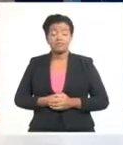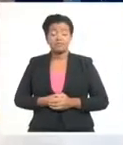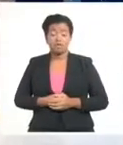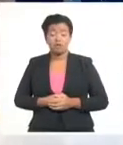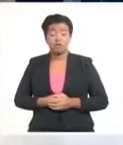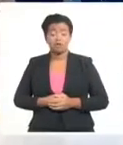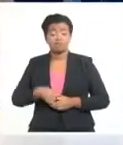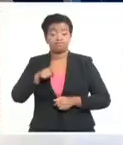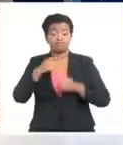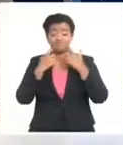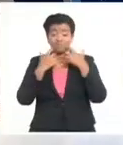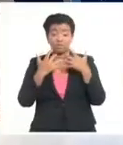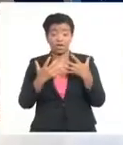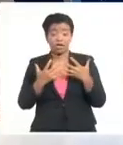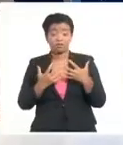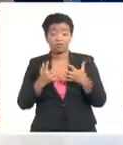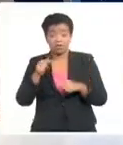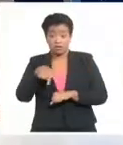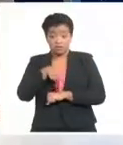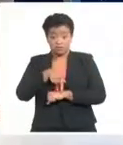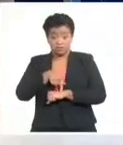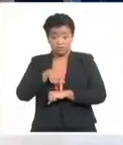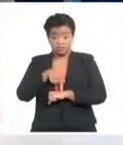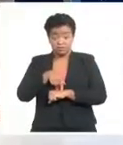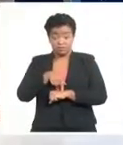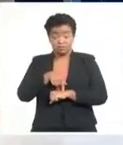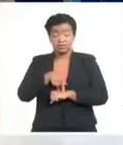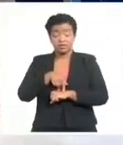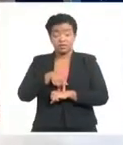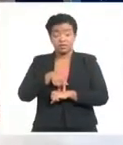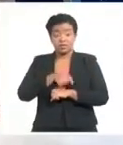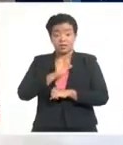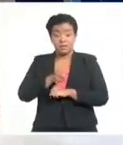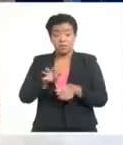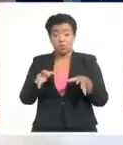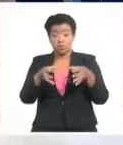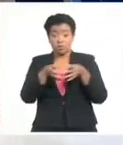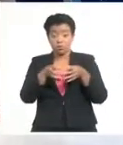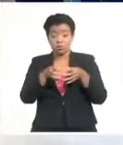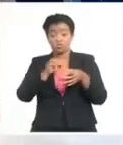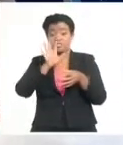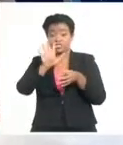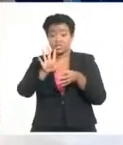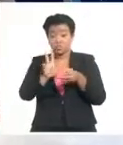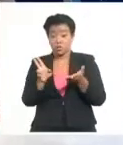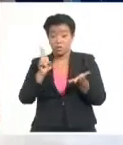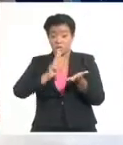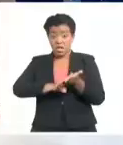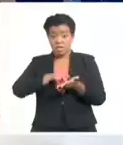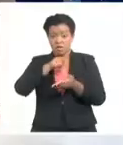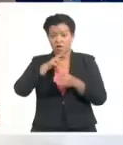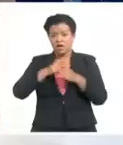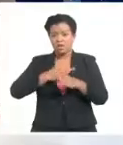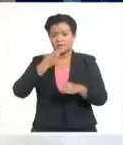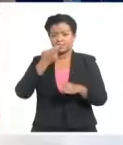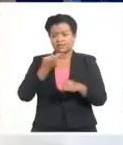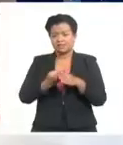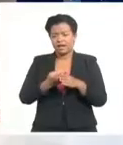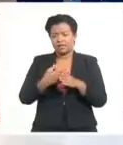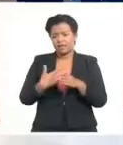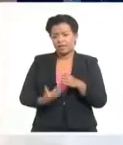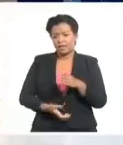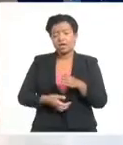mayores. Si en estos momentos, con sus actuales cinco miembros, los BRICS, representan una cuarta parte del